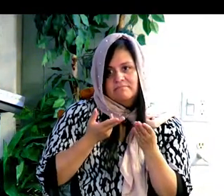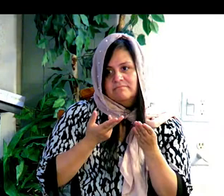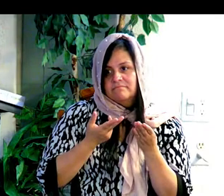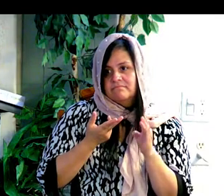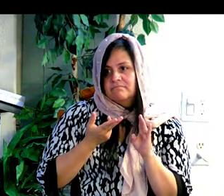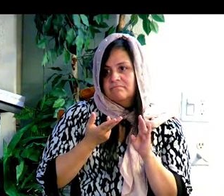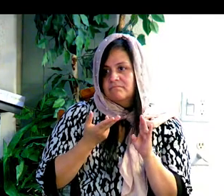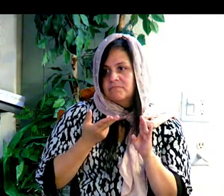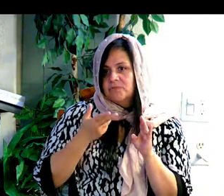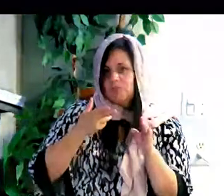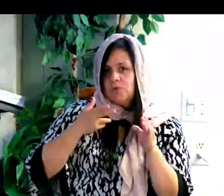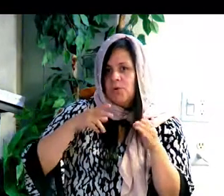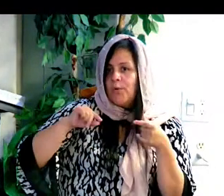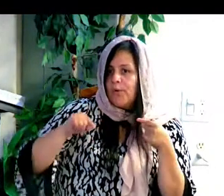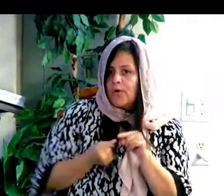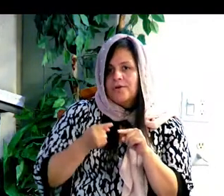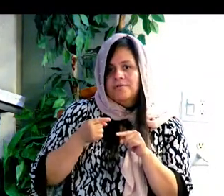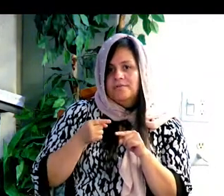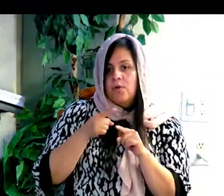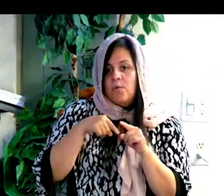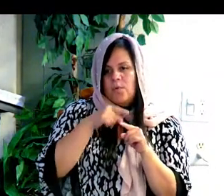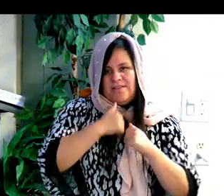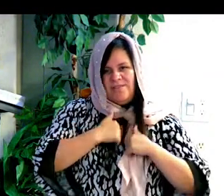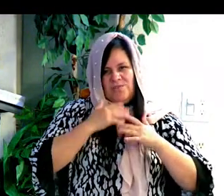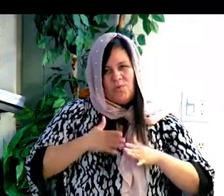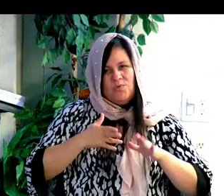cuando él fue perforado.